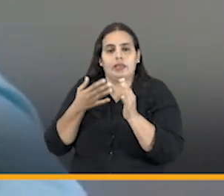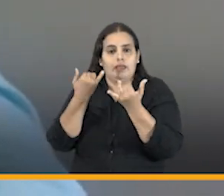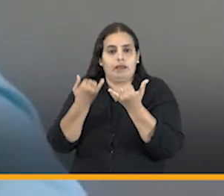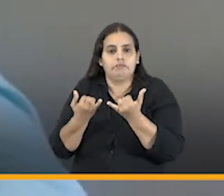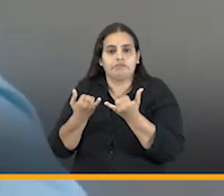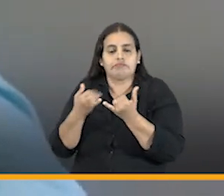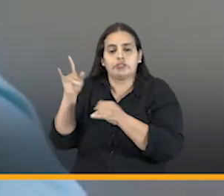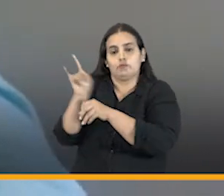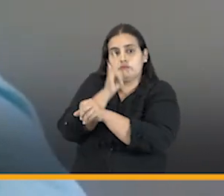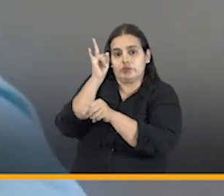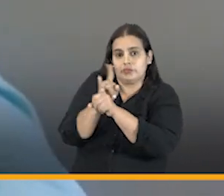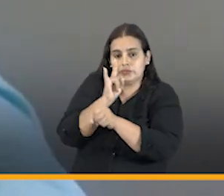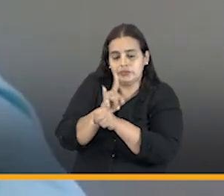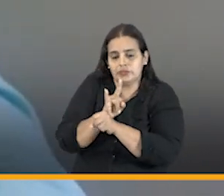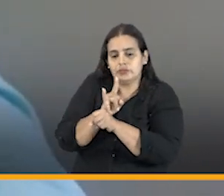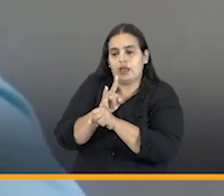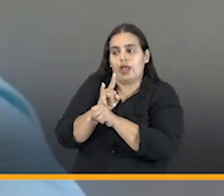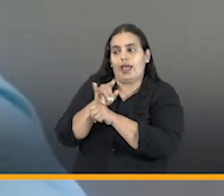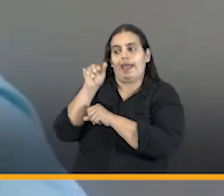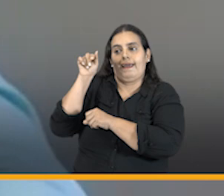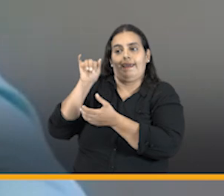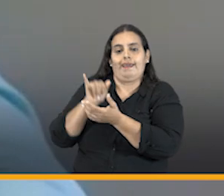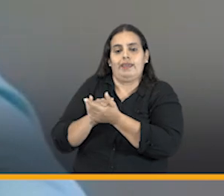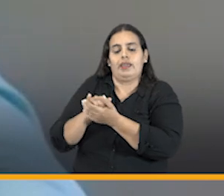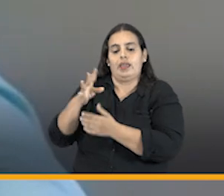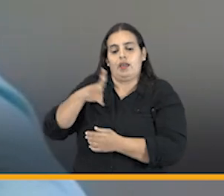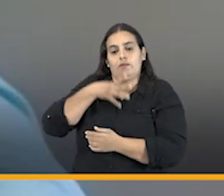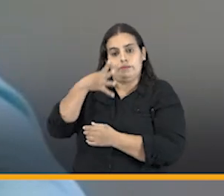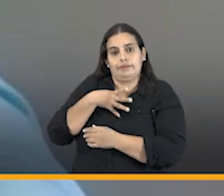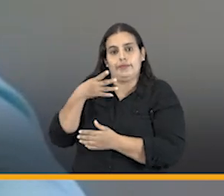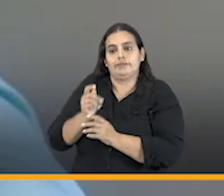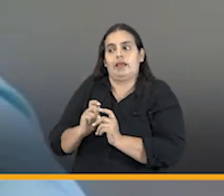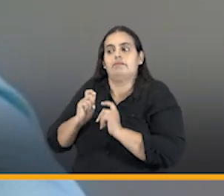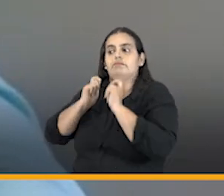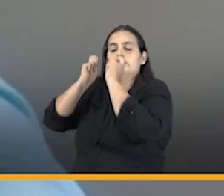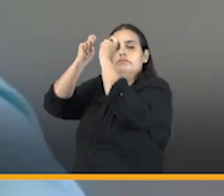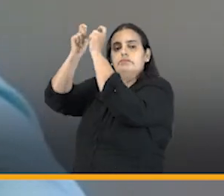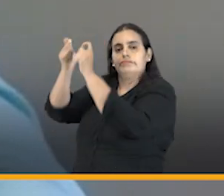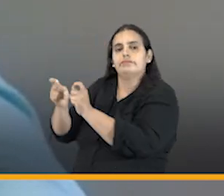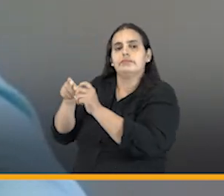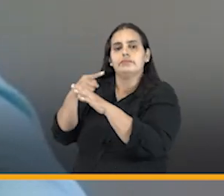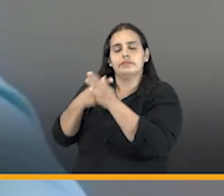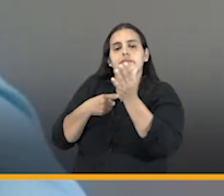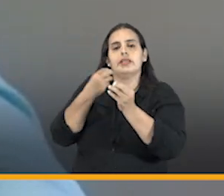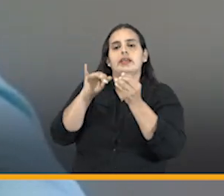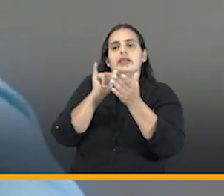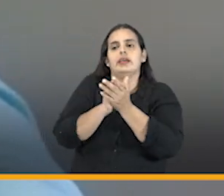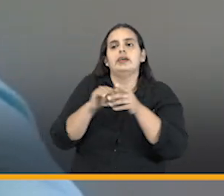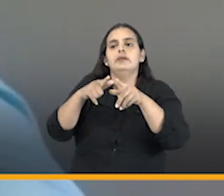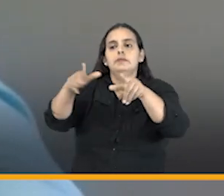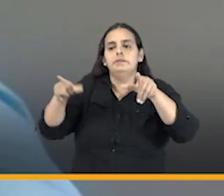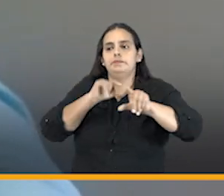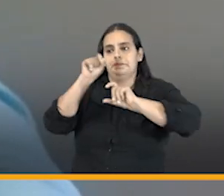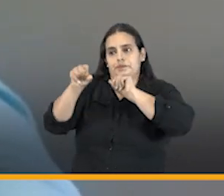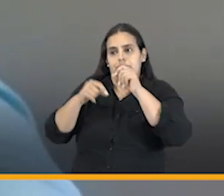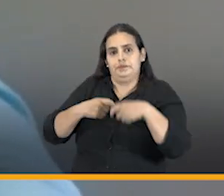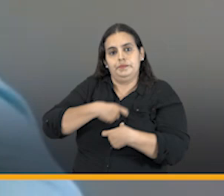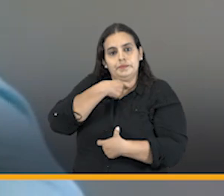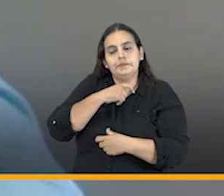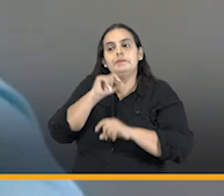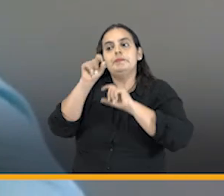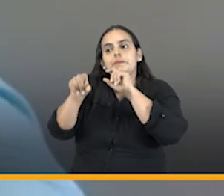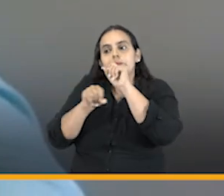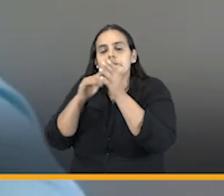la utilización de la competencia que se le ha complementado a la sala de consulta y servicio civil para